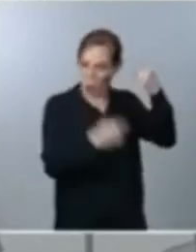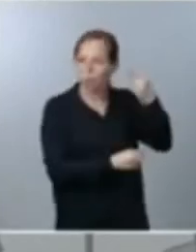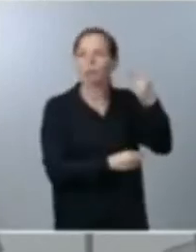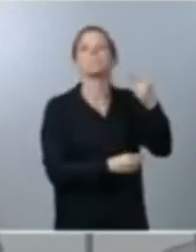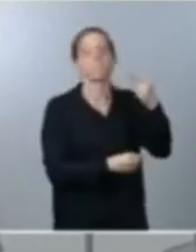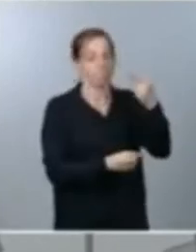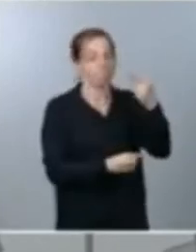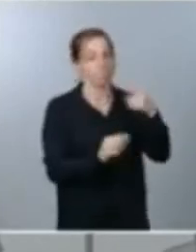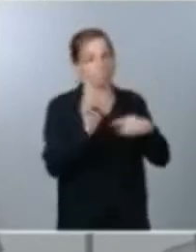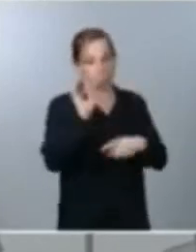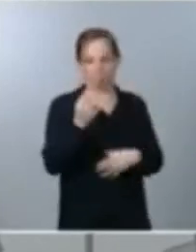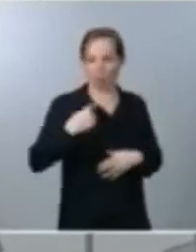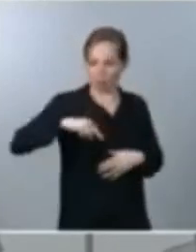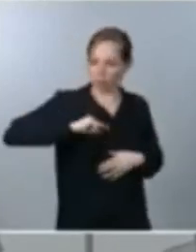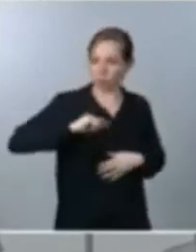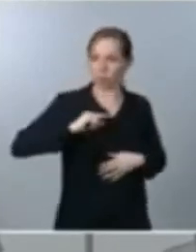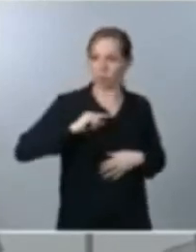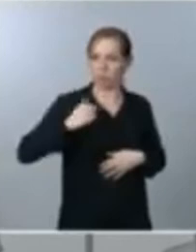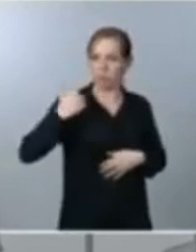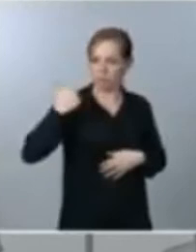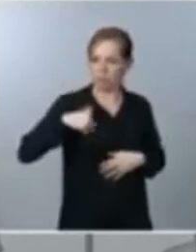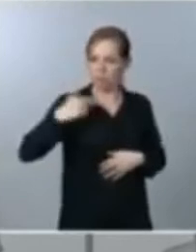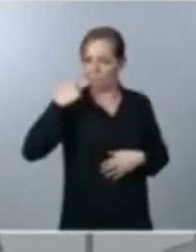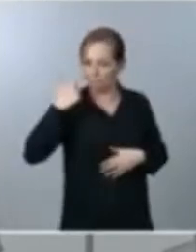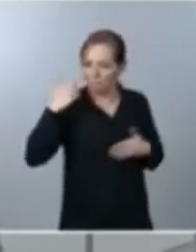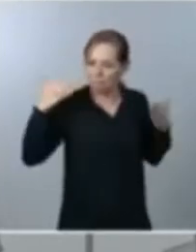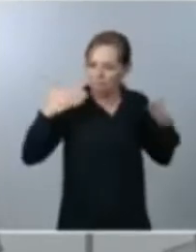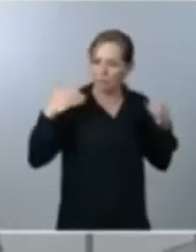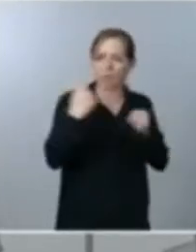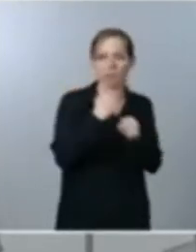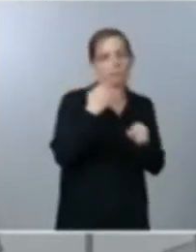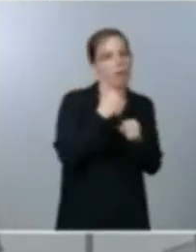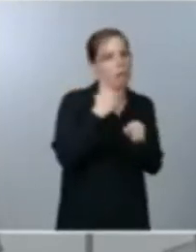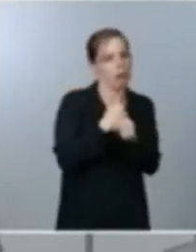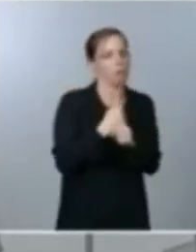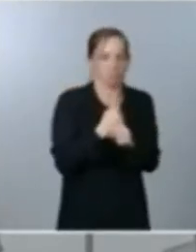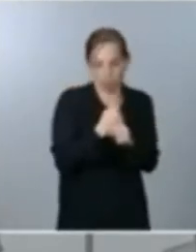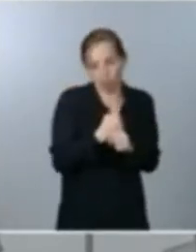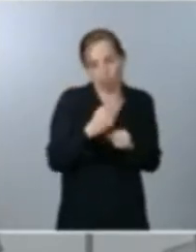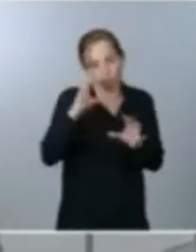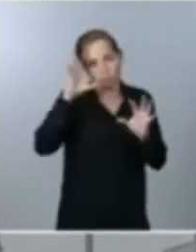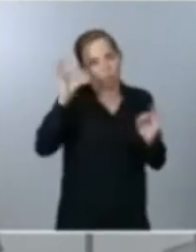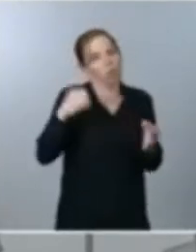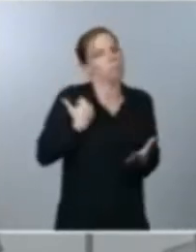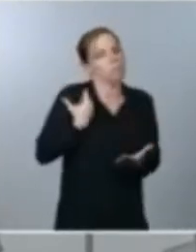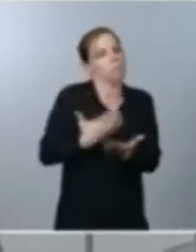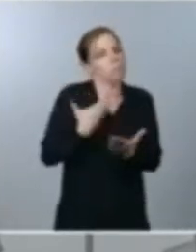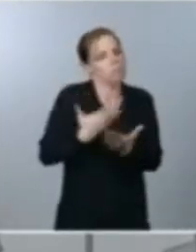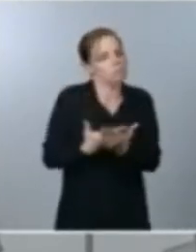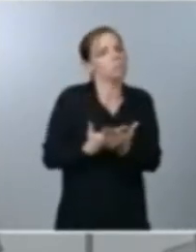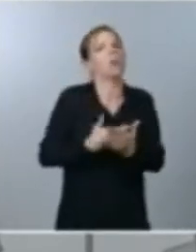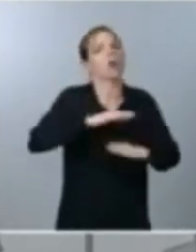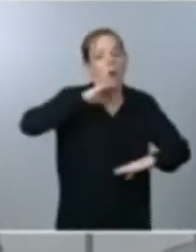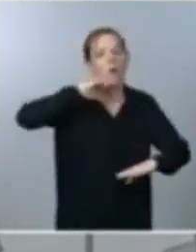ya trabajando en esta cuestión y vamos a garantizar pues lógicamente que la logística pues